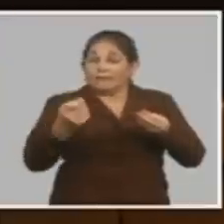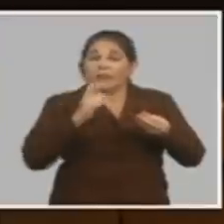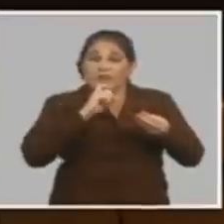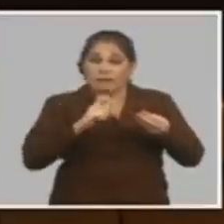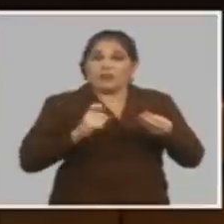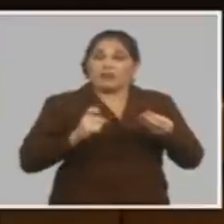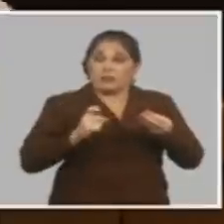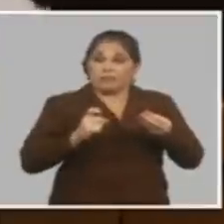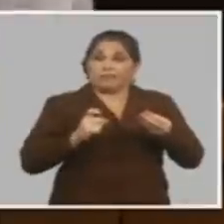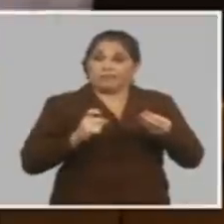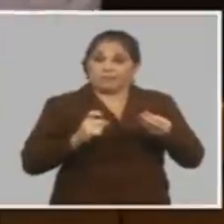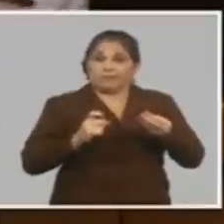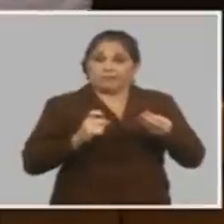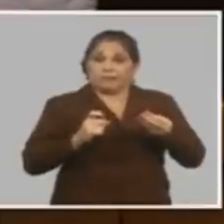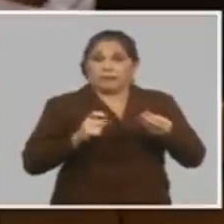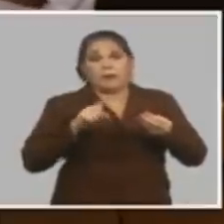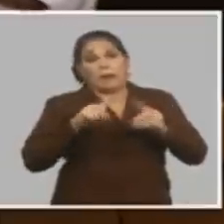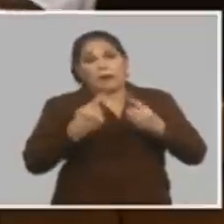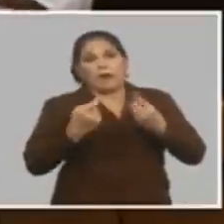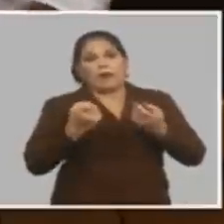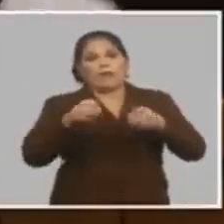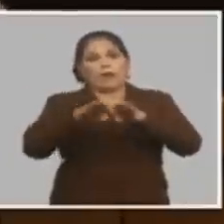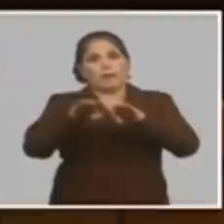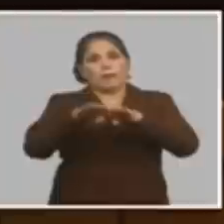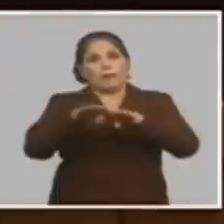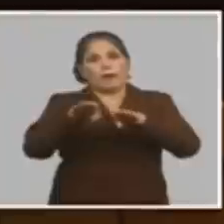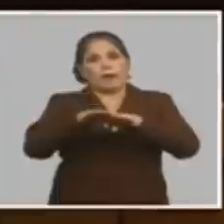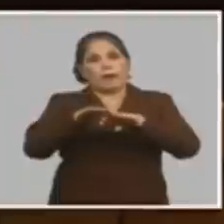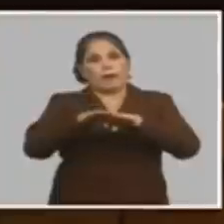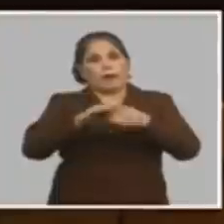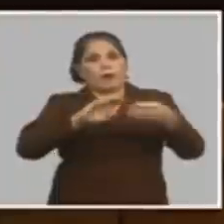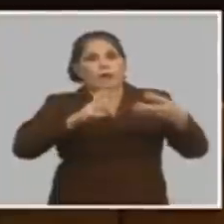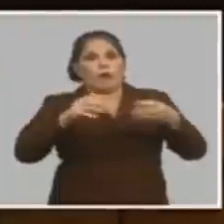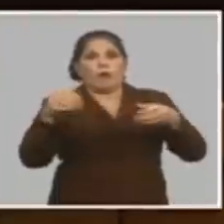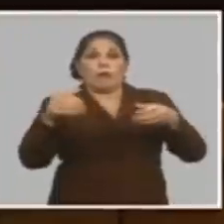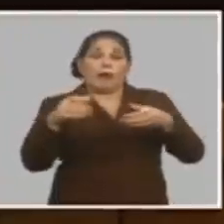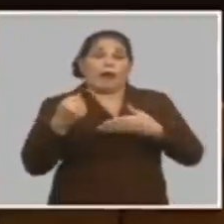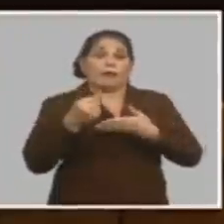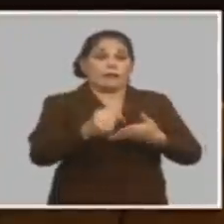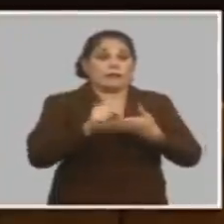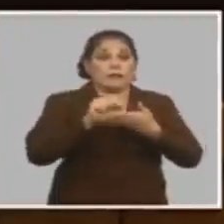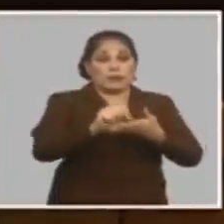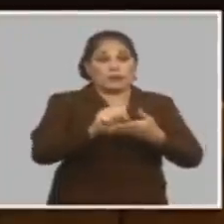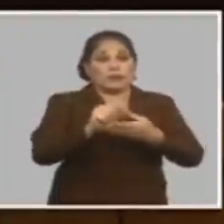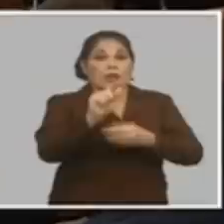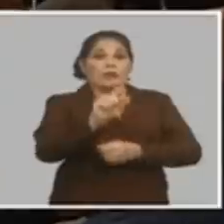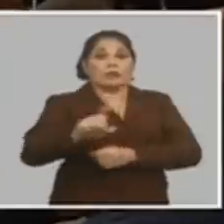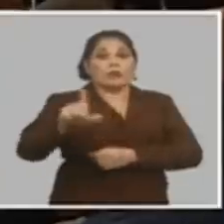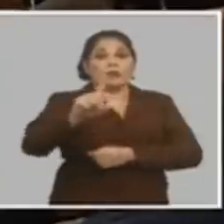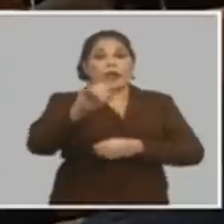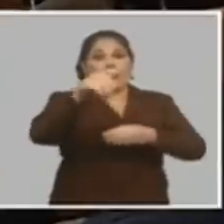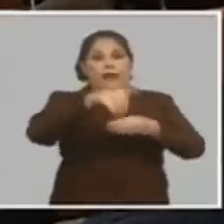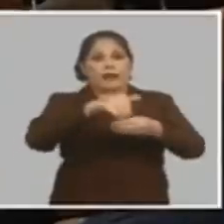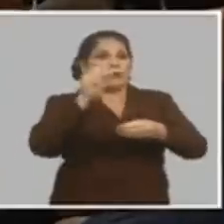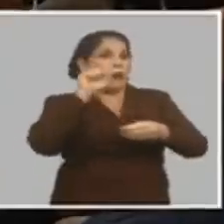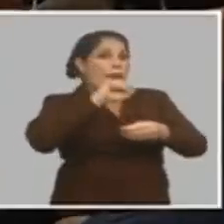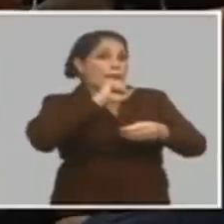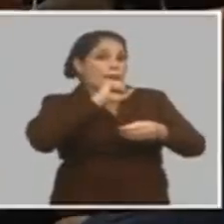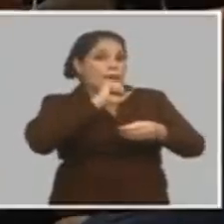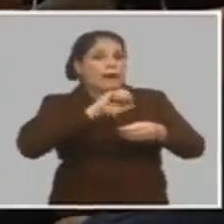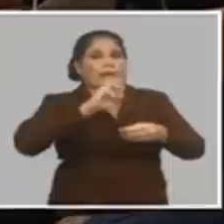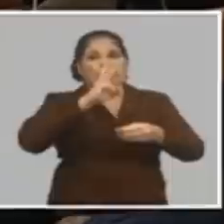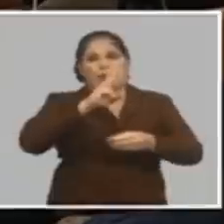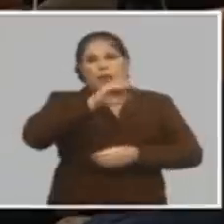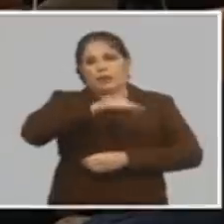entonces habrá que emparejarle desde la asistencia social el ingreso por eso es